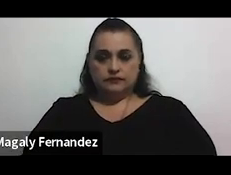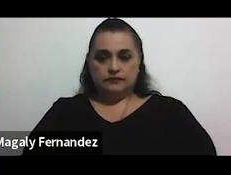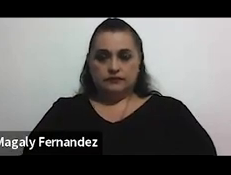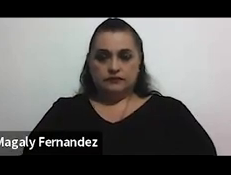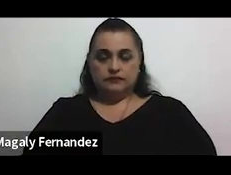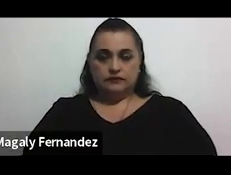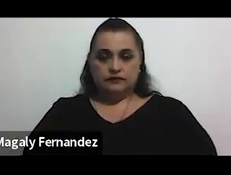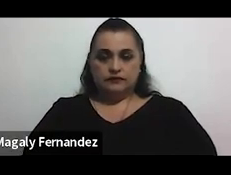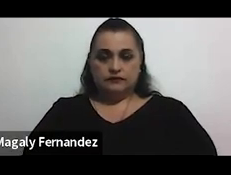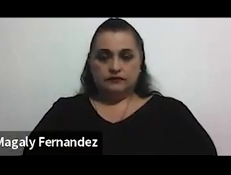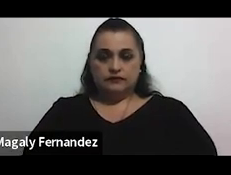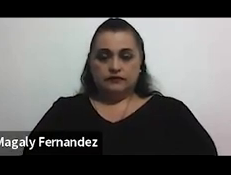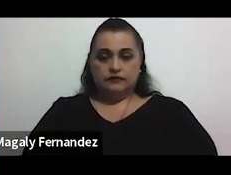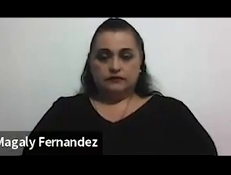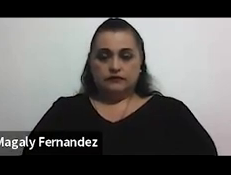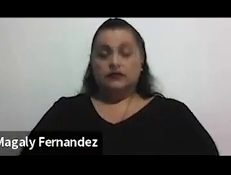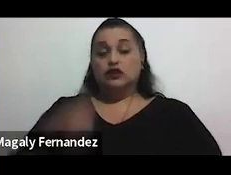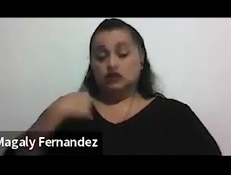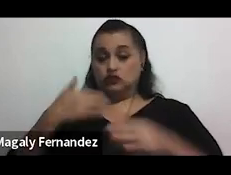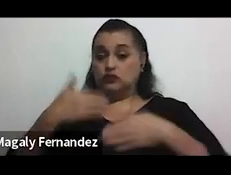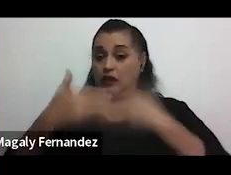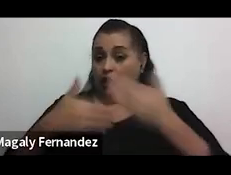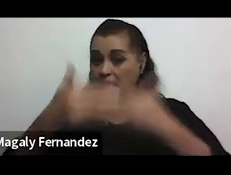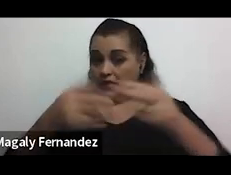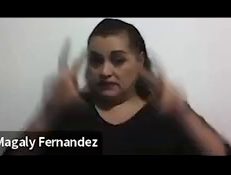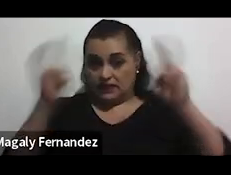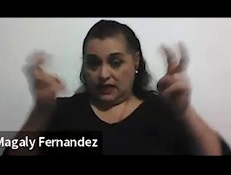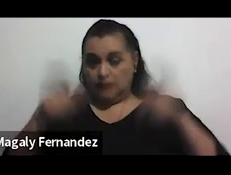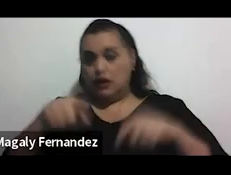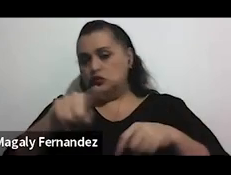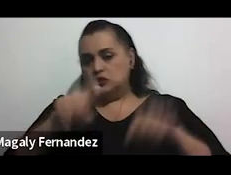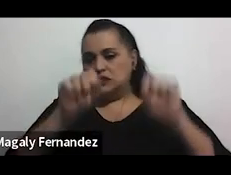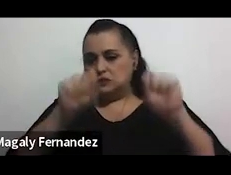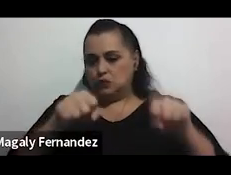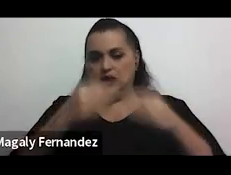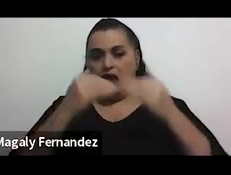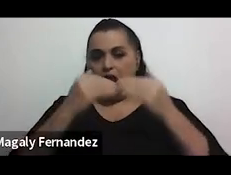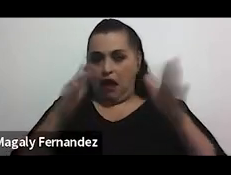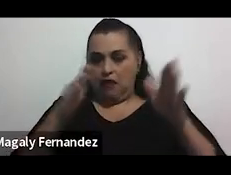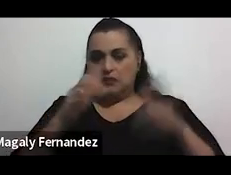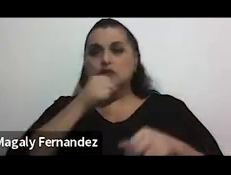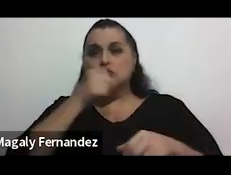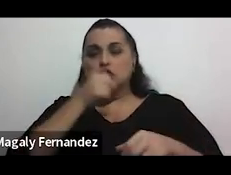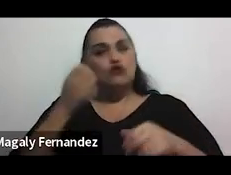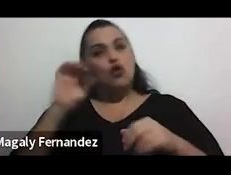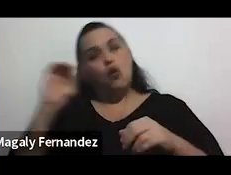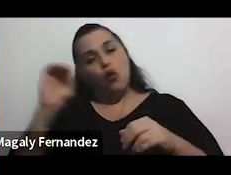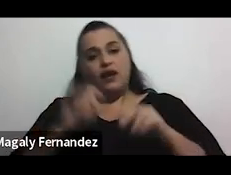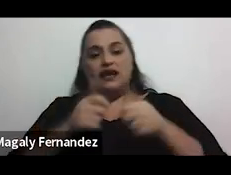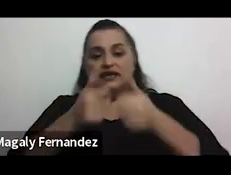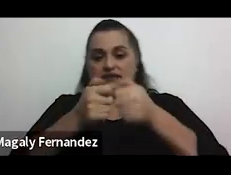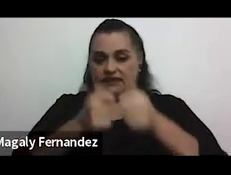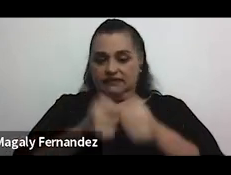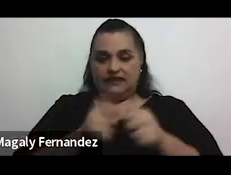Bueno, si no, conforme vayamos avanzando pueden abrir sus micrófonos o escribir en el chat. Entonces, bueno,